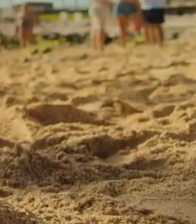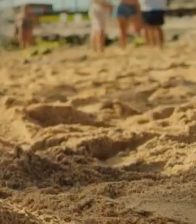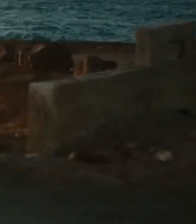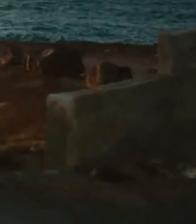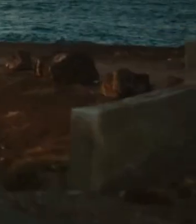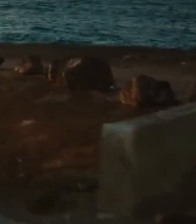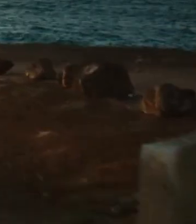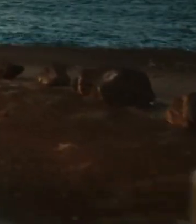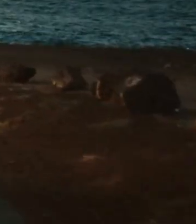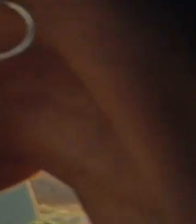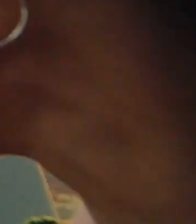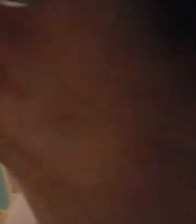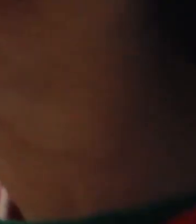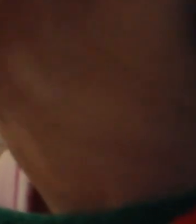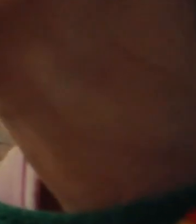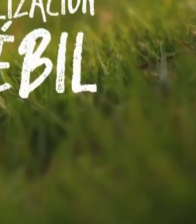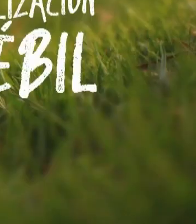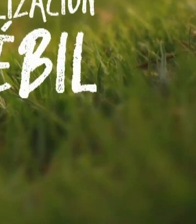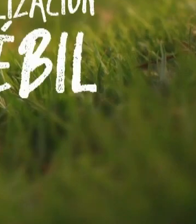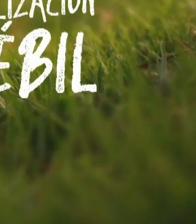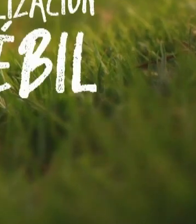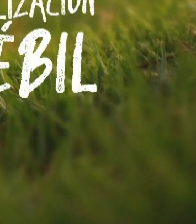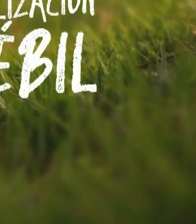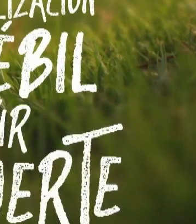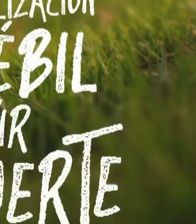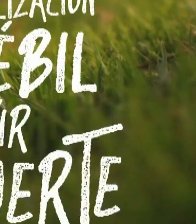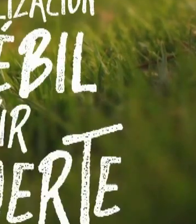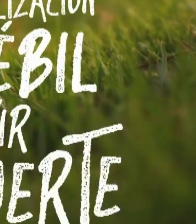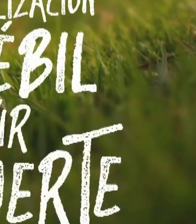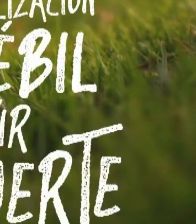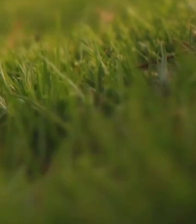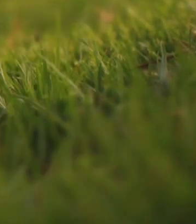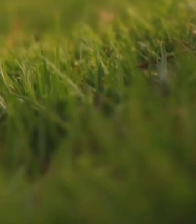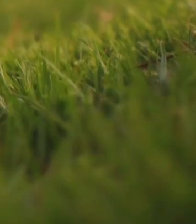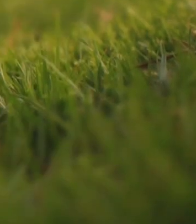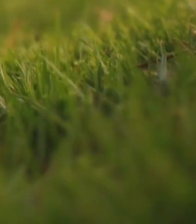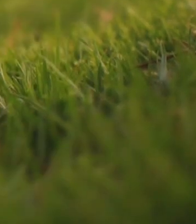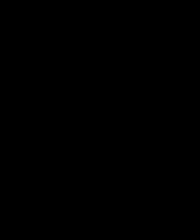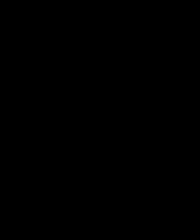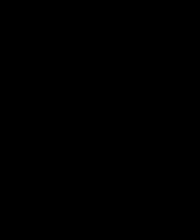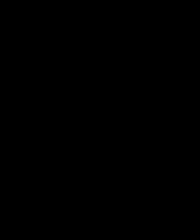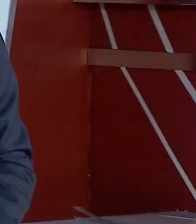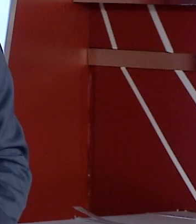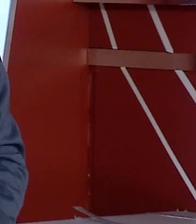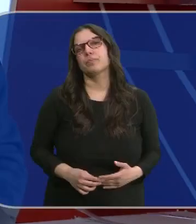de esto, es que eres muy de Bezoya. Bezoya, 50 años de mineralización muy débil para vivir muy fuerte.